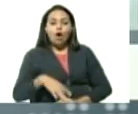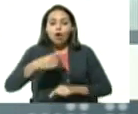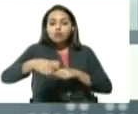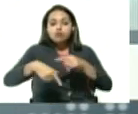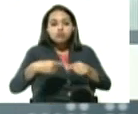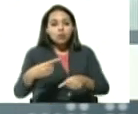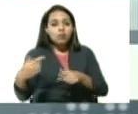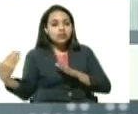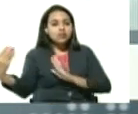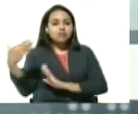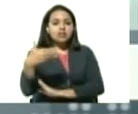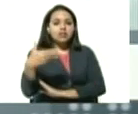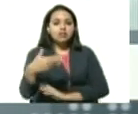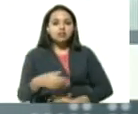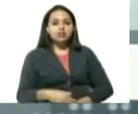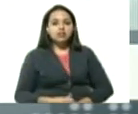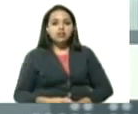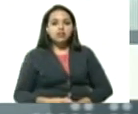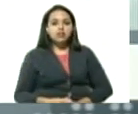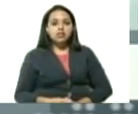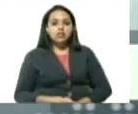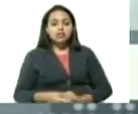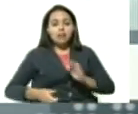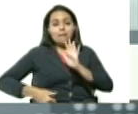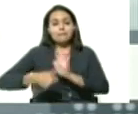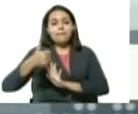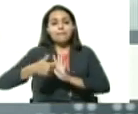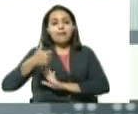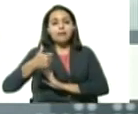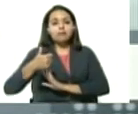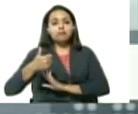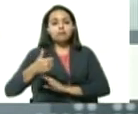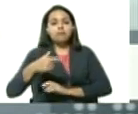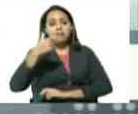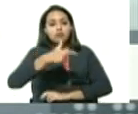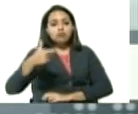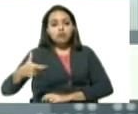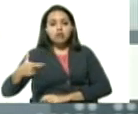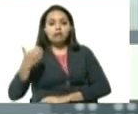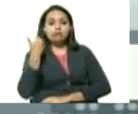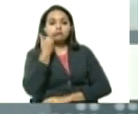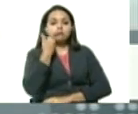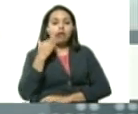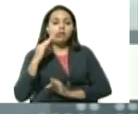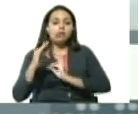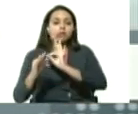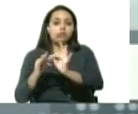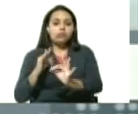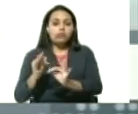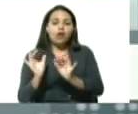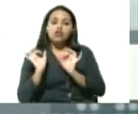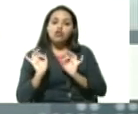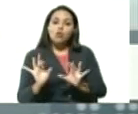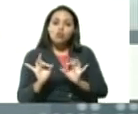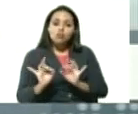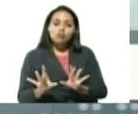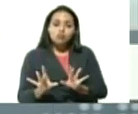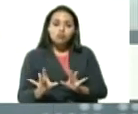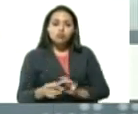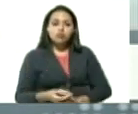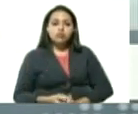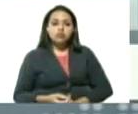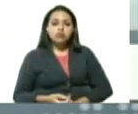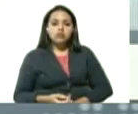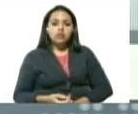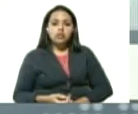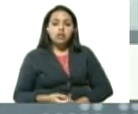directo del crecimiento doloroso y exponencial de